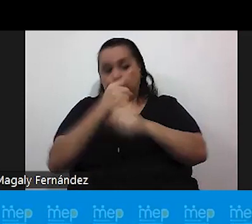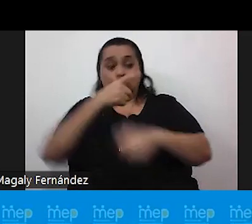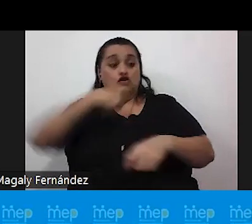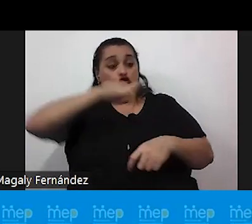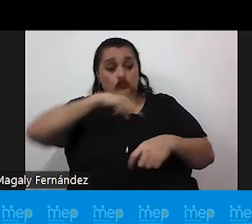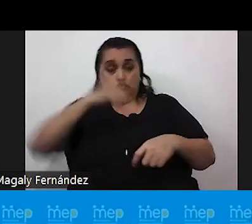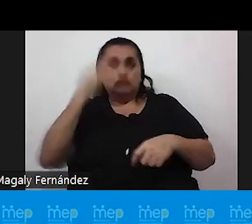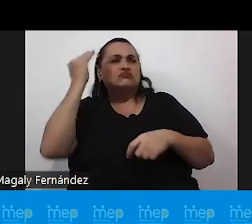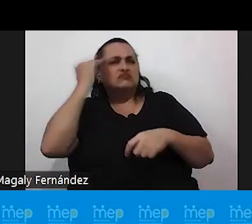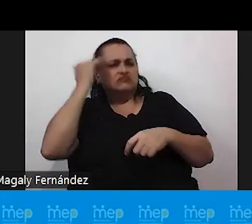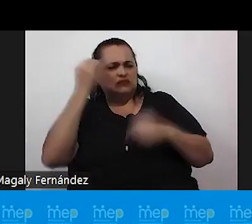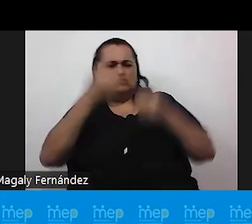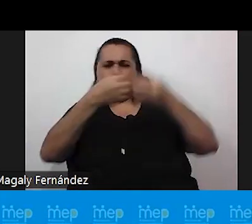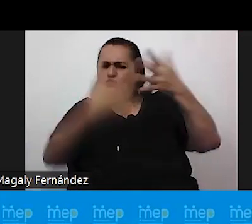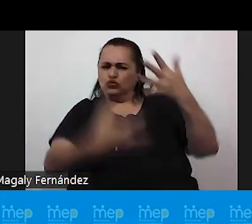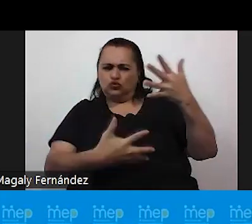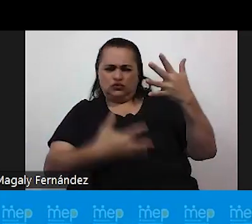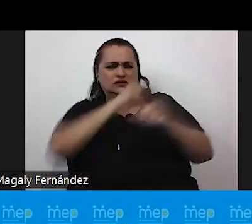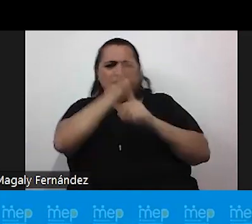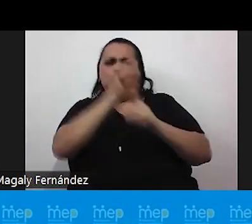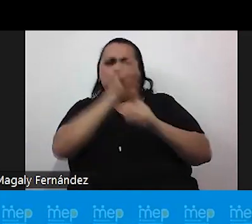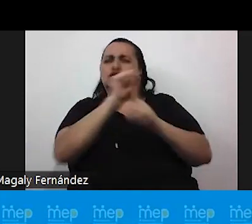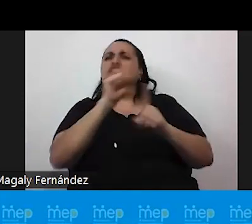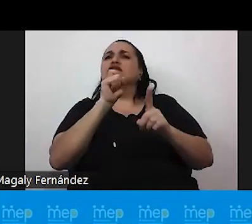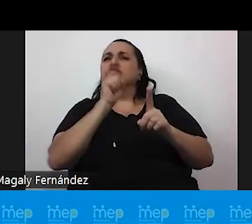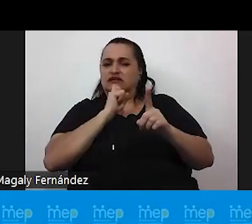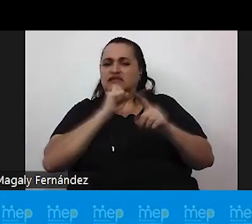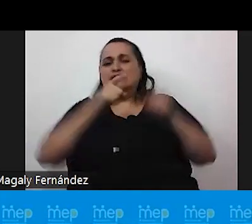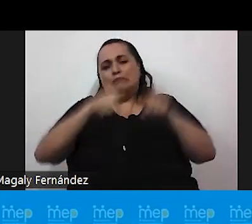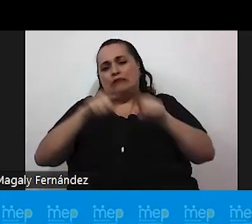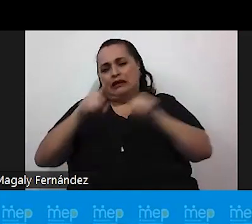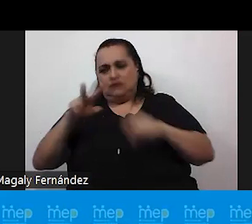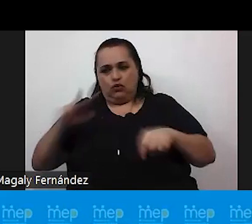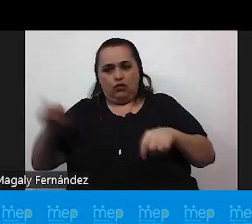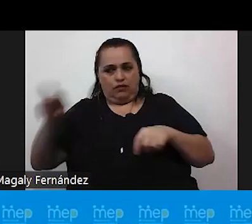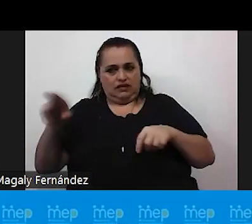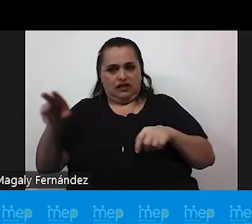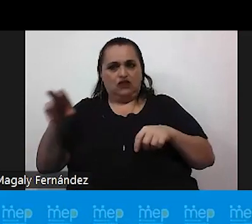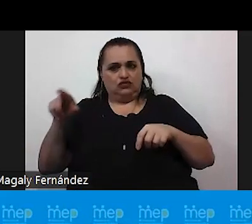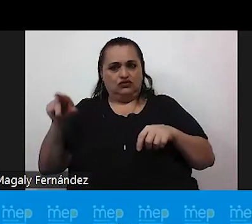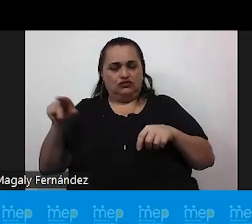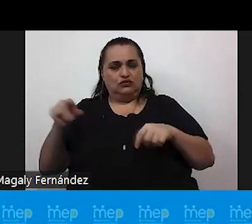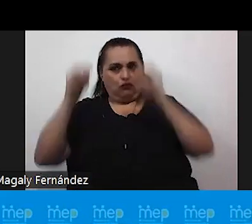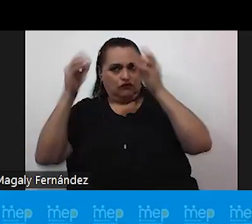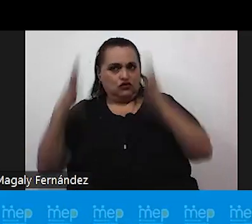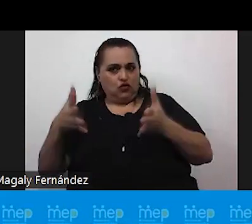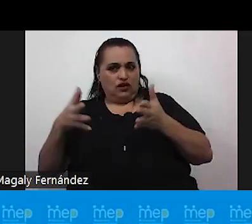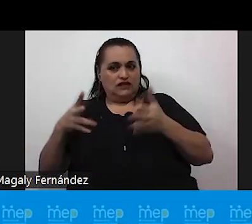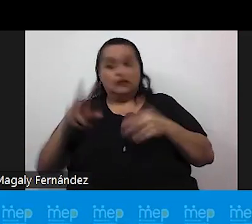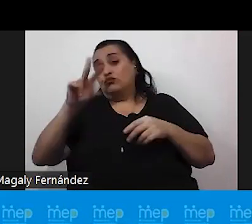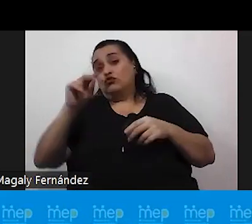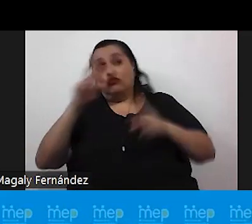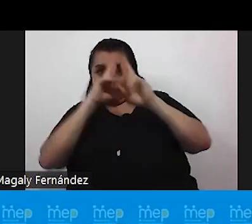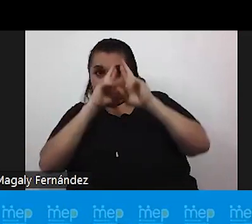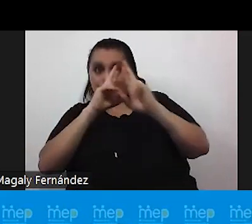conocedores de muchas situaciones difíciles que han pasado nuestros compañeros a veces por no respetar